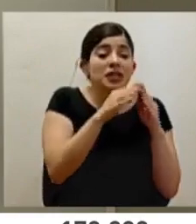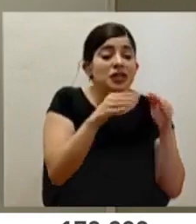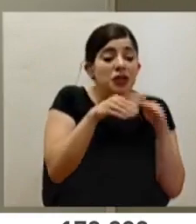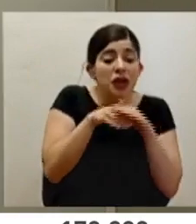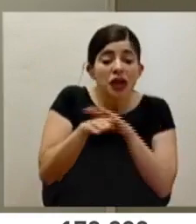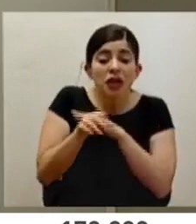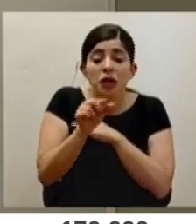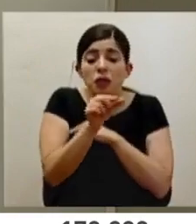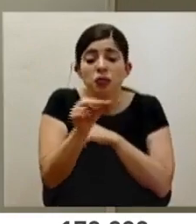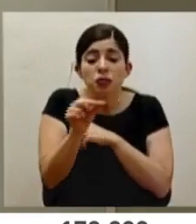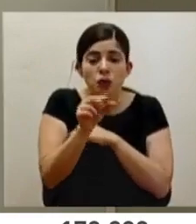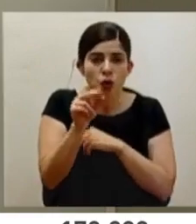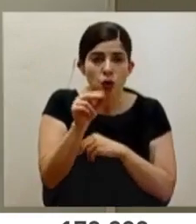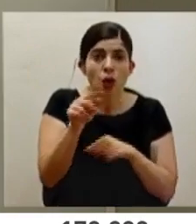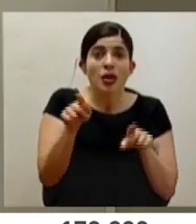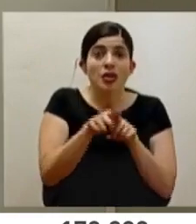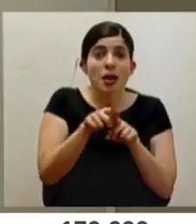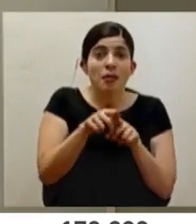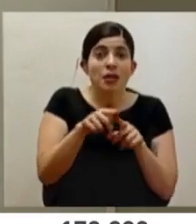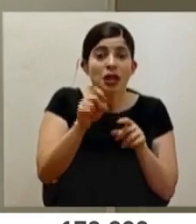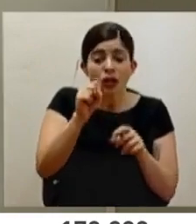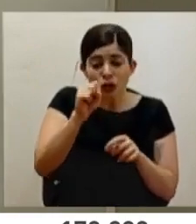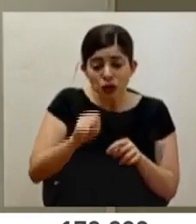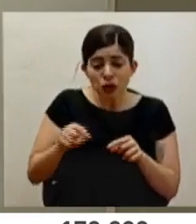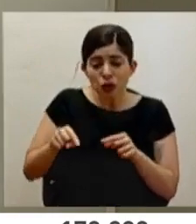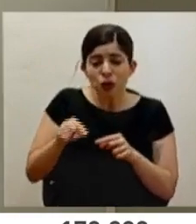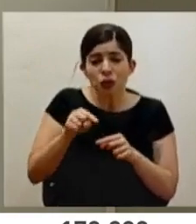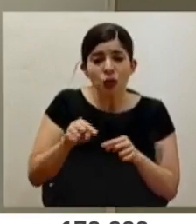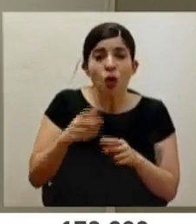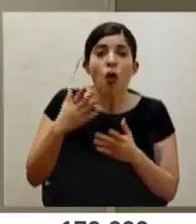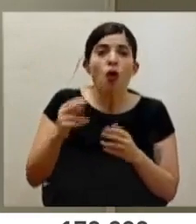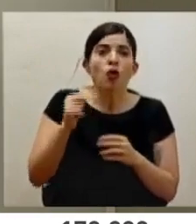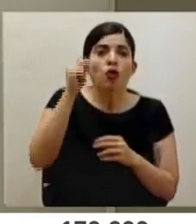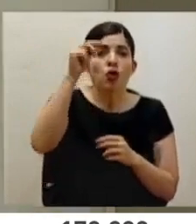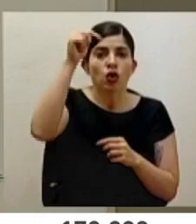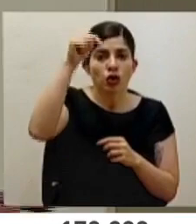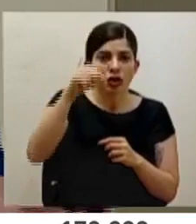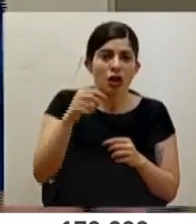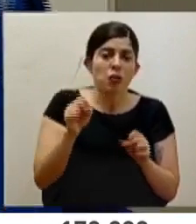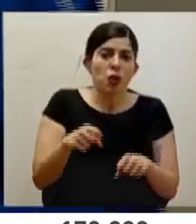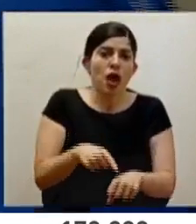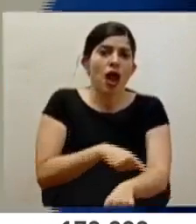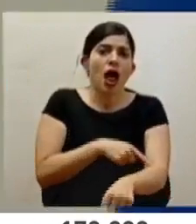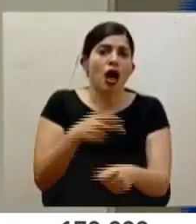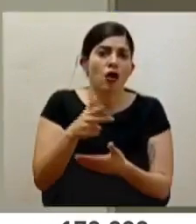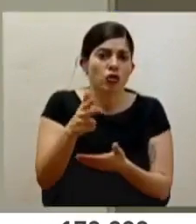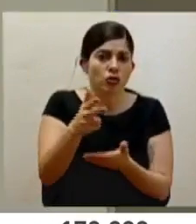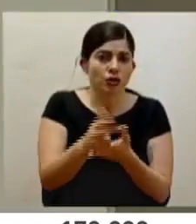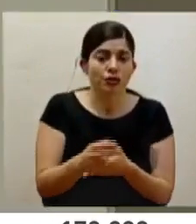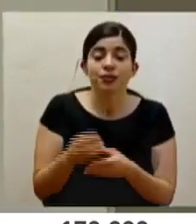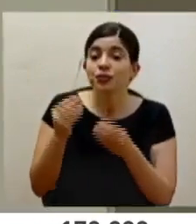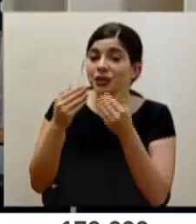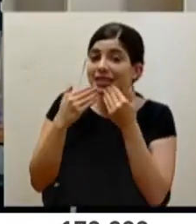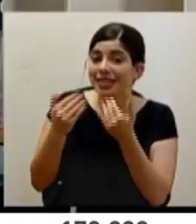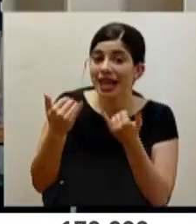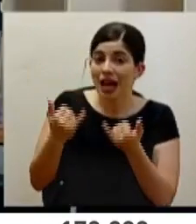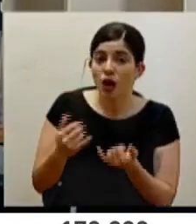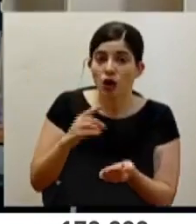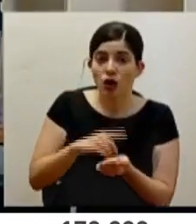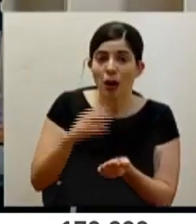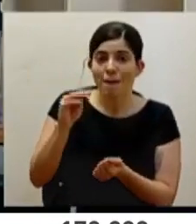que vienen incluso desde trayectos inferiores en el sur o superiores en el norte. Bien, muchísimas gracias. Concluimos con el doctor